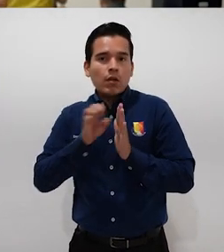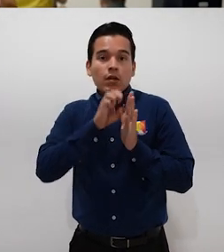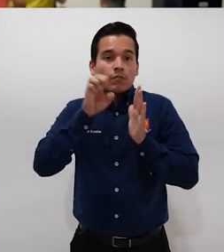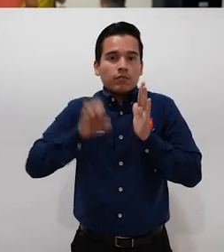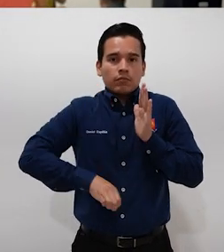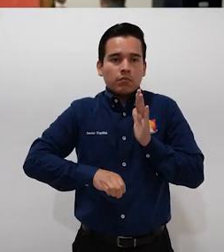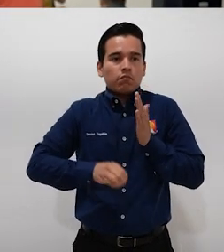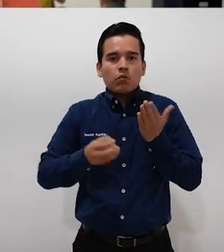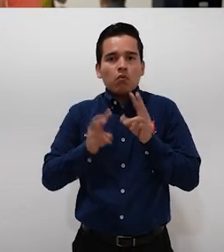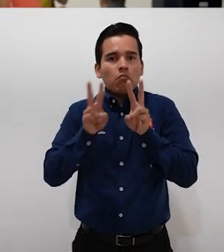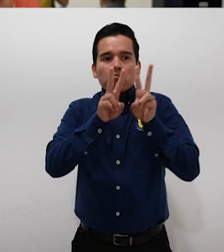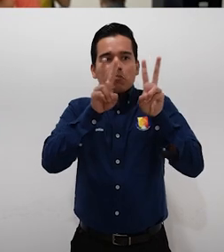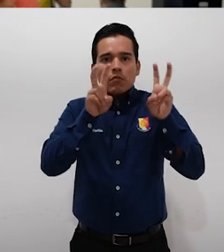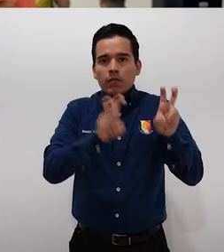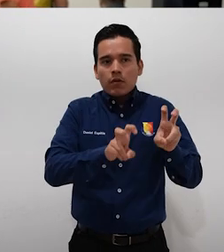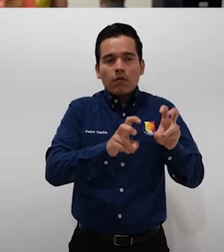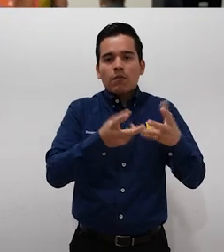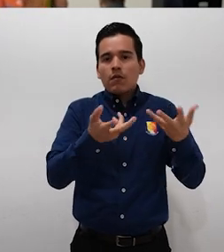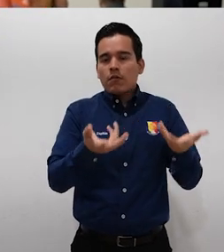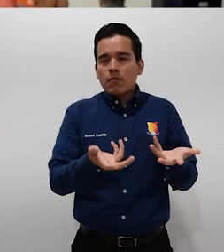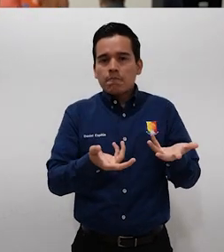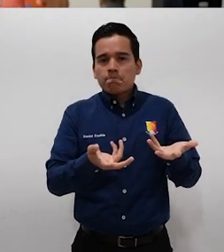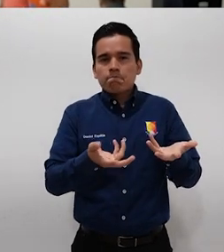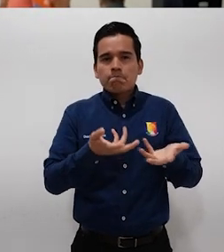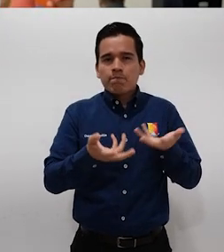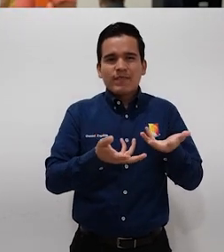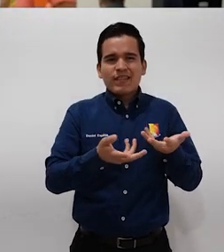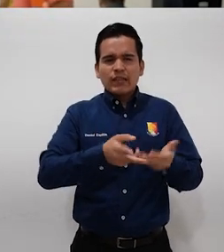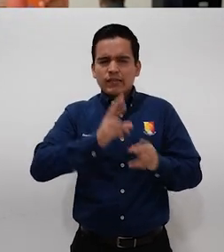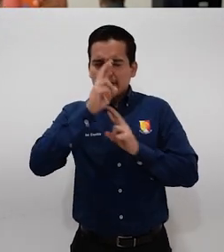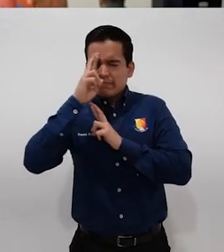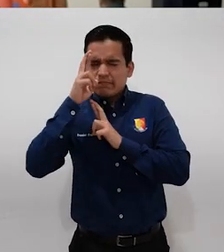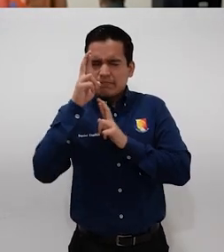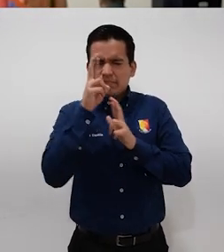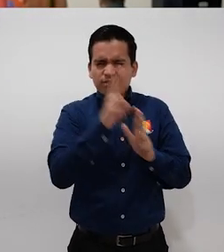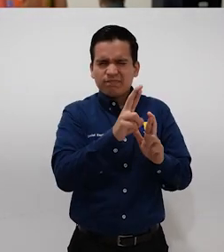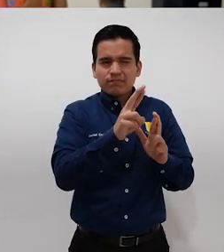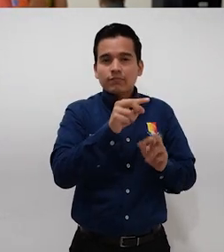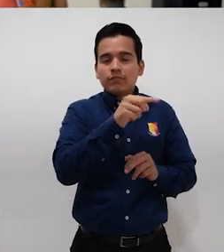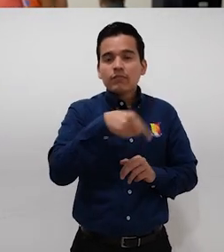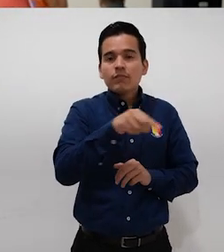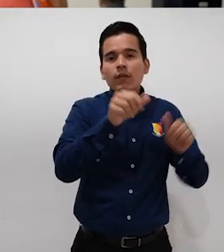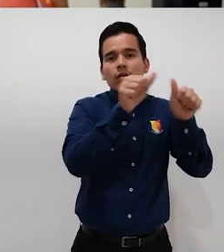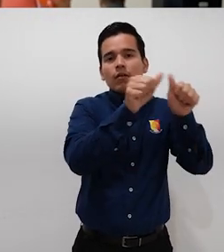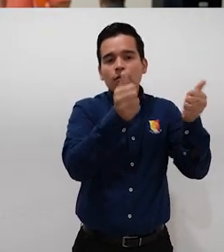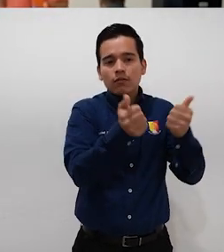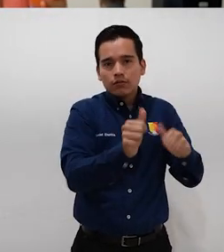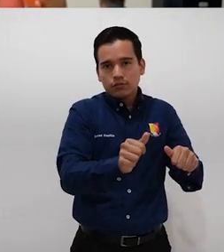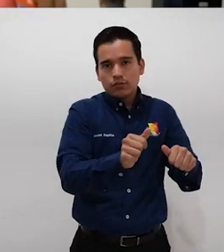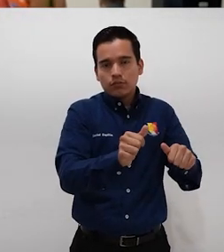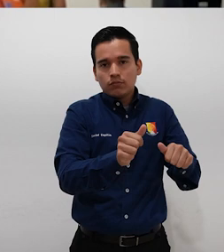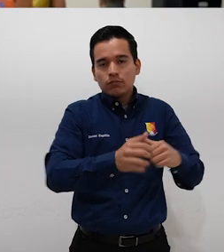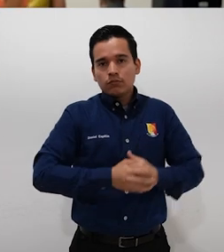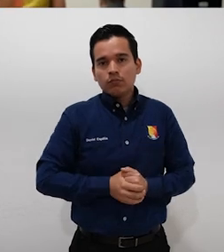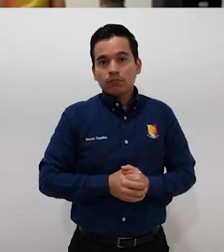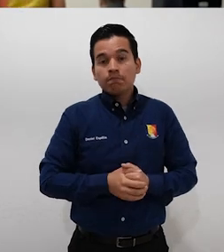ejemplo, que tienen que ver con el reconocimiento de la artesanía como